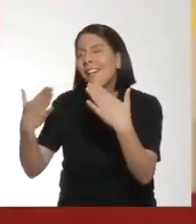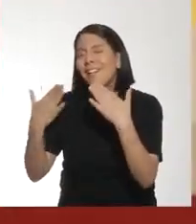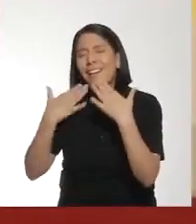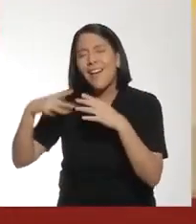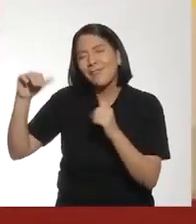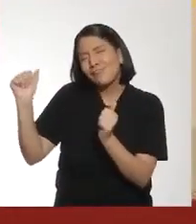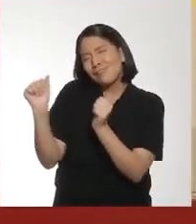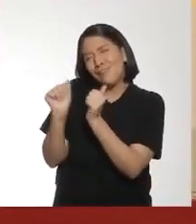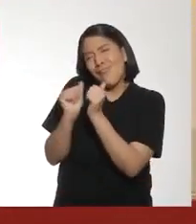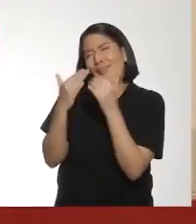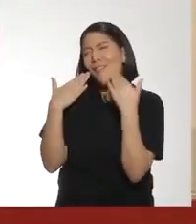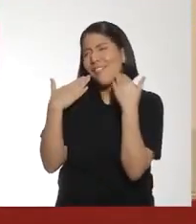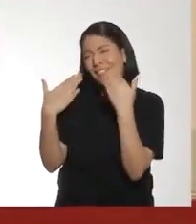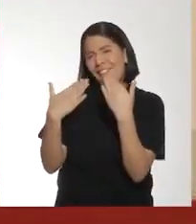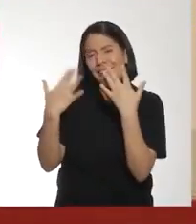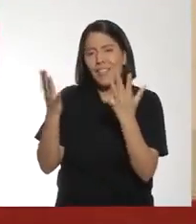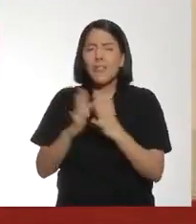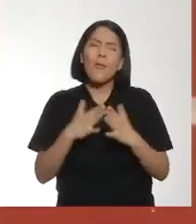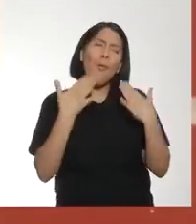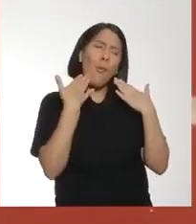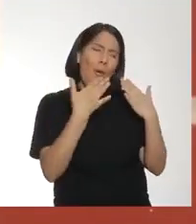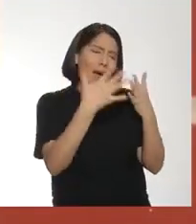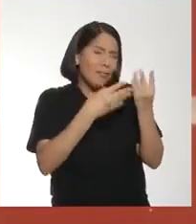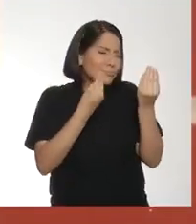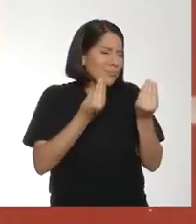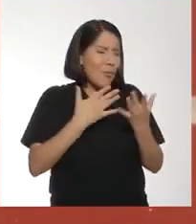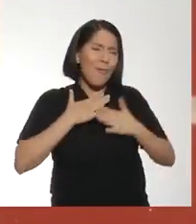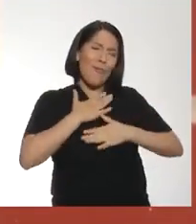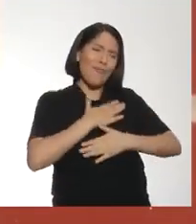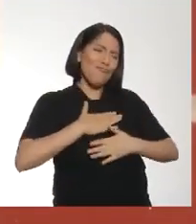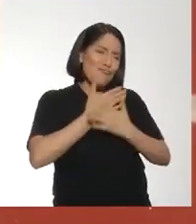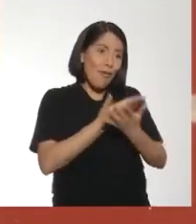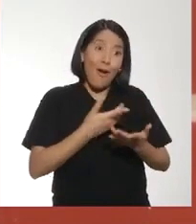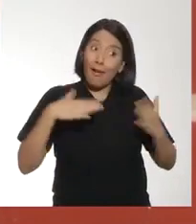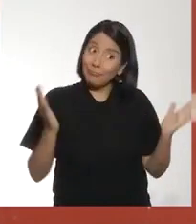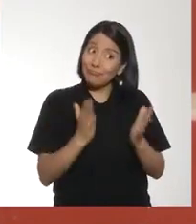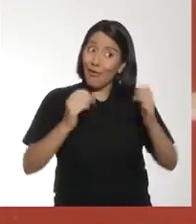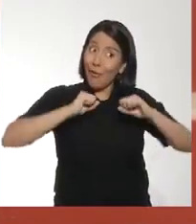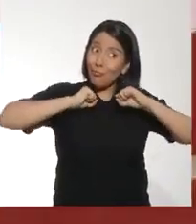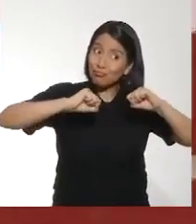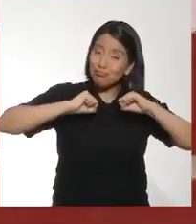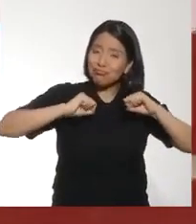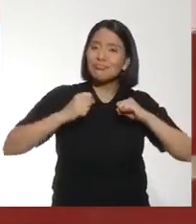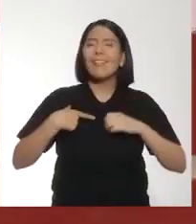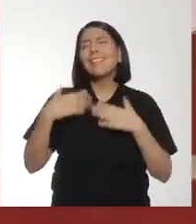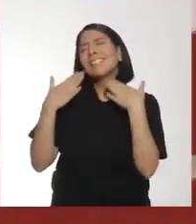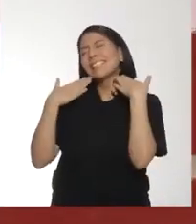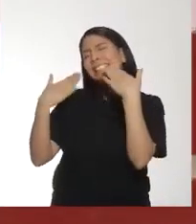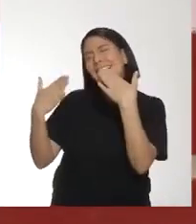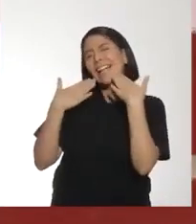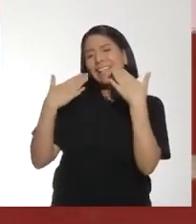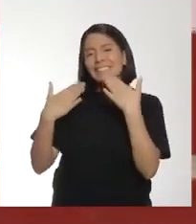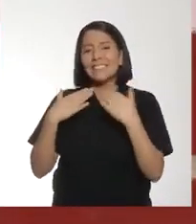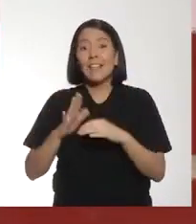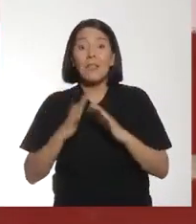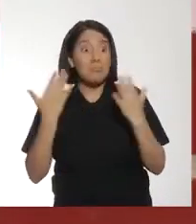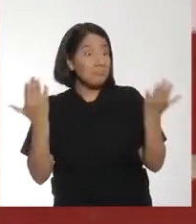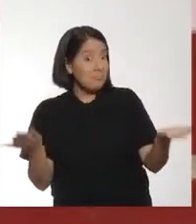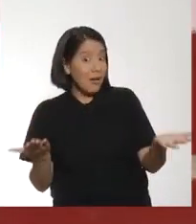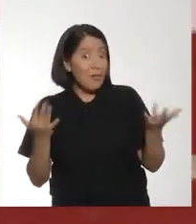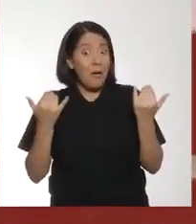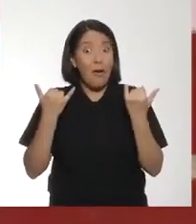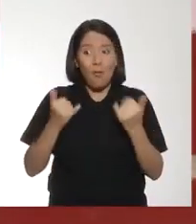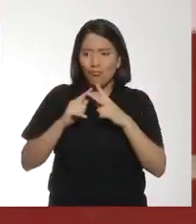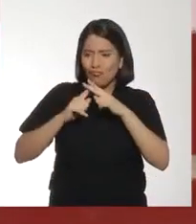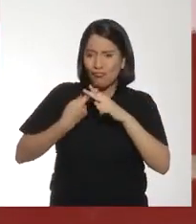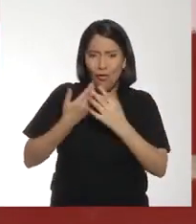Muchísimas gracias por acompañarnos, Alessandra, hoy. Gracias a ustedes, porque el gusto ha sido mío. ¡Hagan siempre deporte! Sí, muchísimas gracias, Alessandra. Y